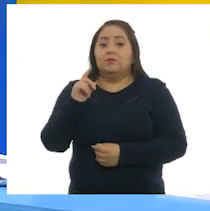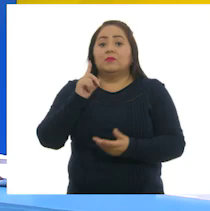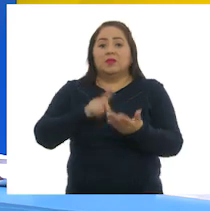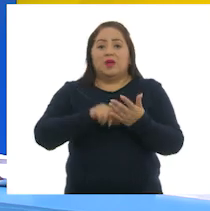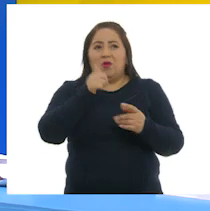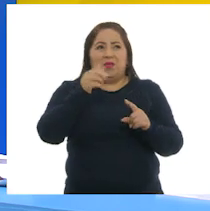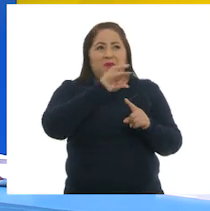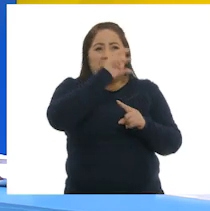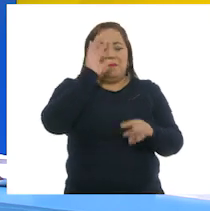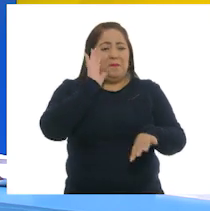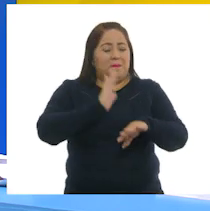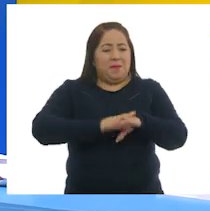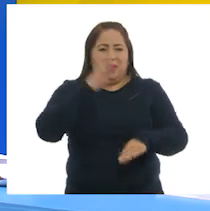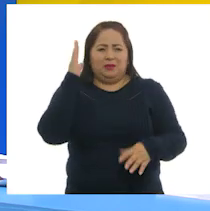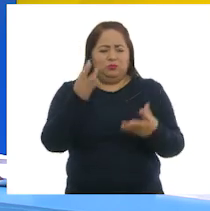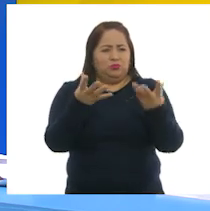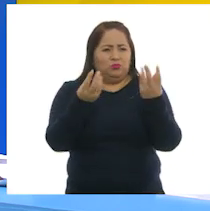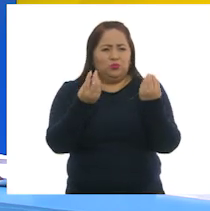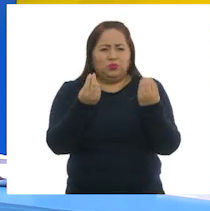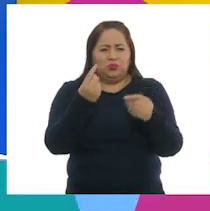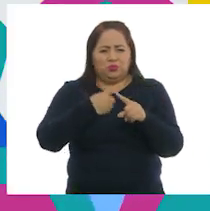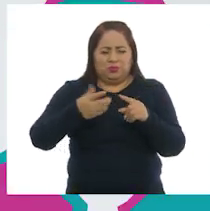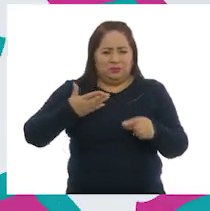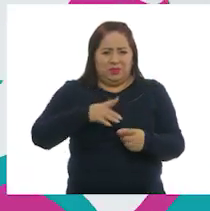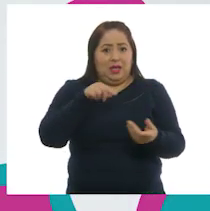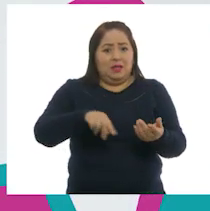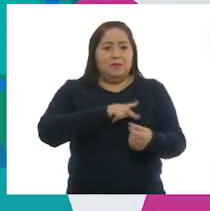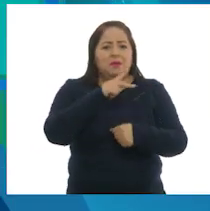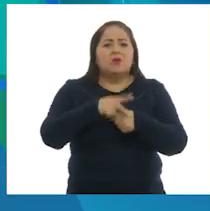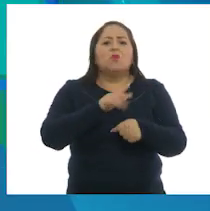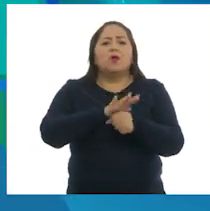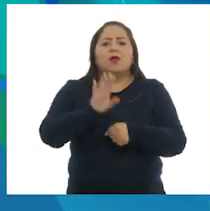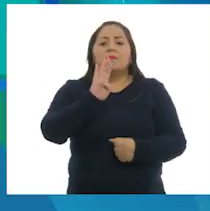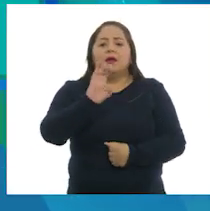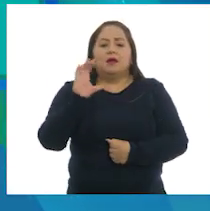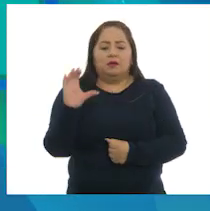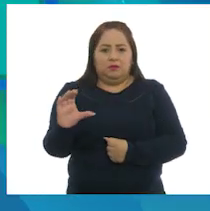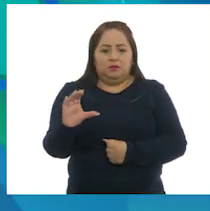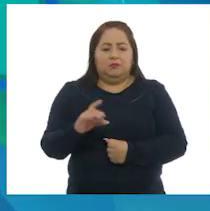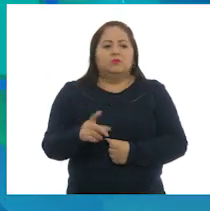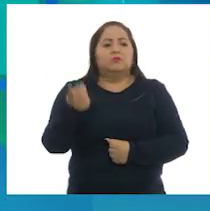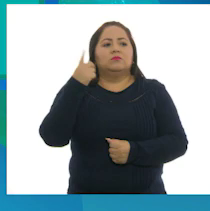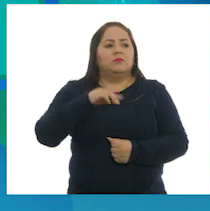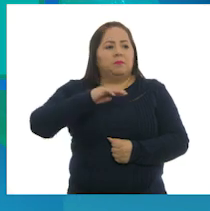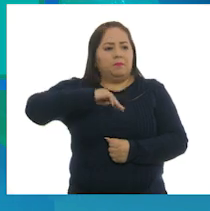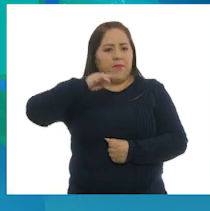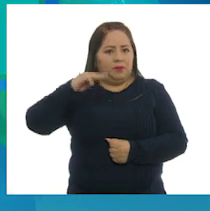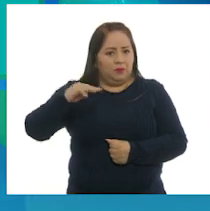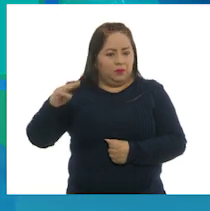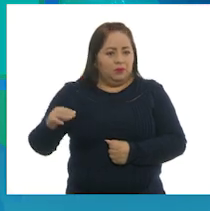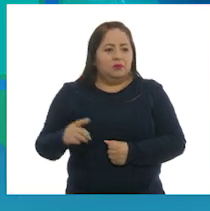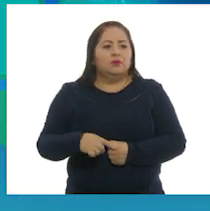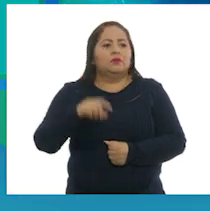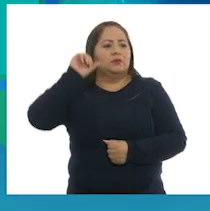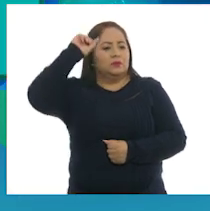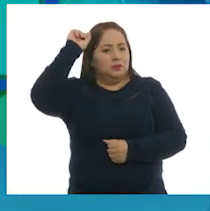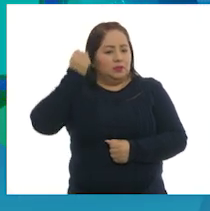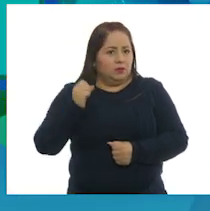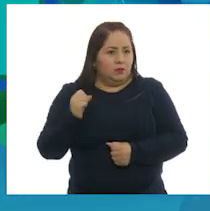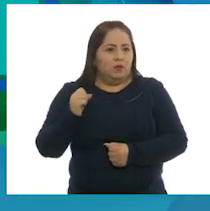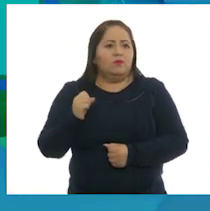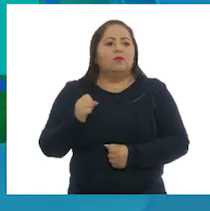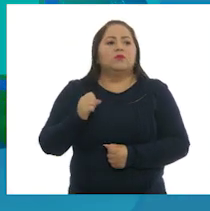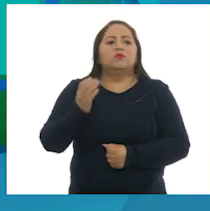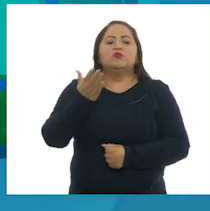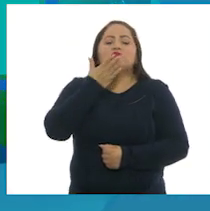las entidades con mayor cantidad acuícola en nuestro país son Baja California, Michoacán, Sinaloa,